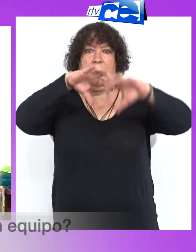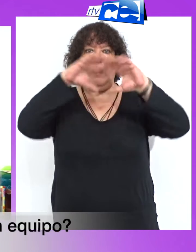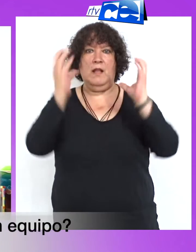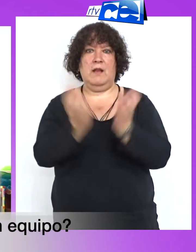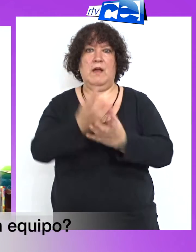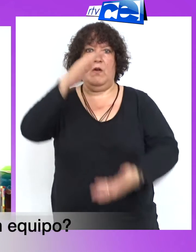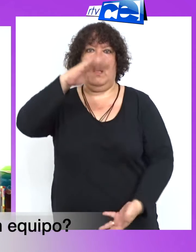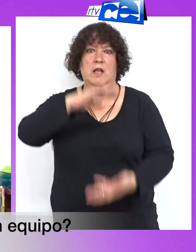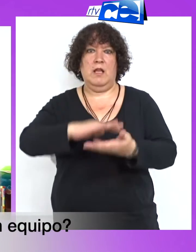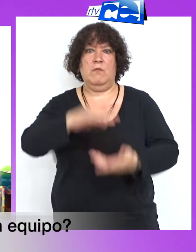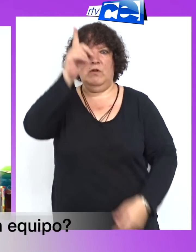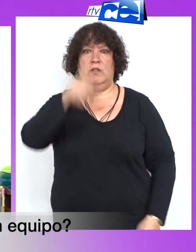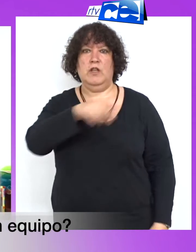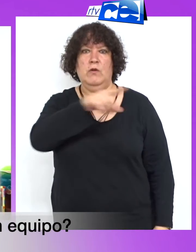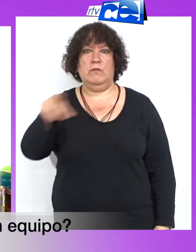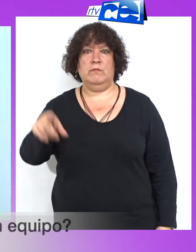¿Capacidad de trabajo en equipo?